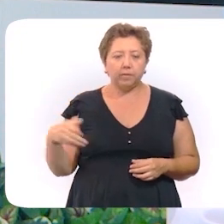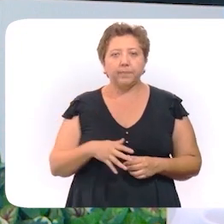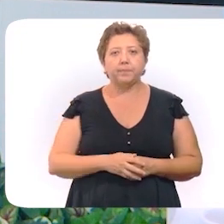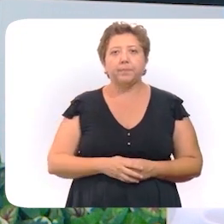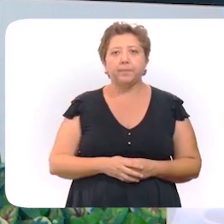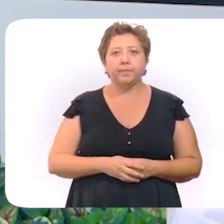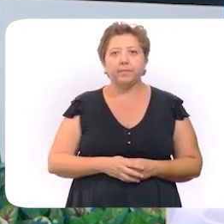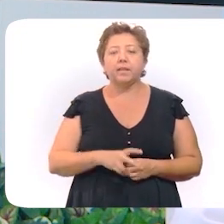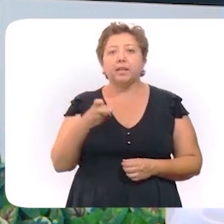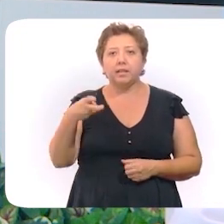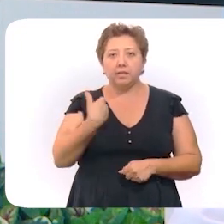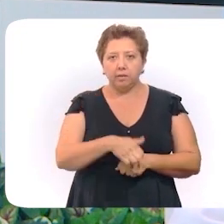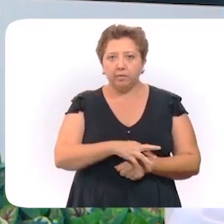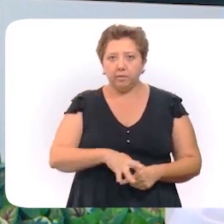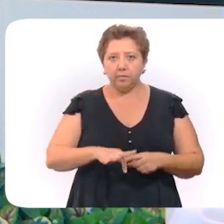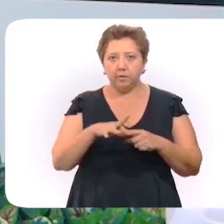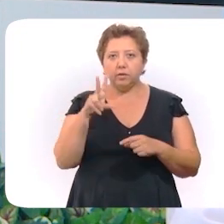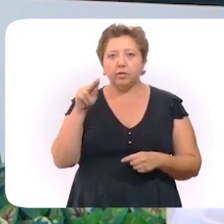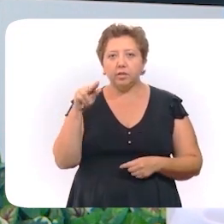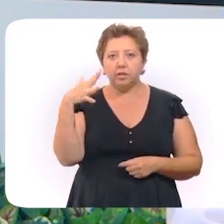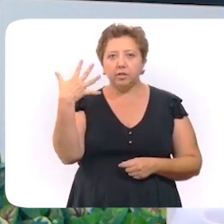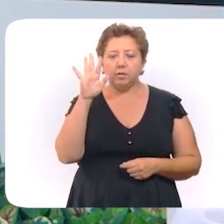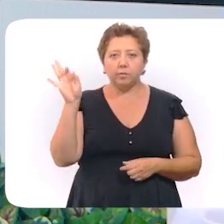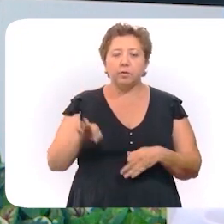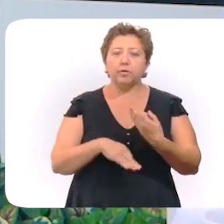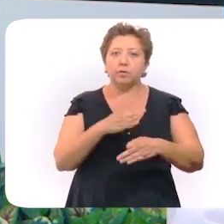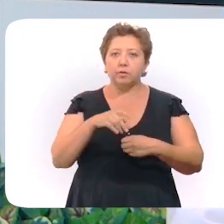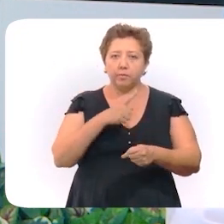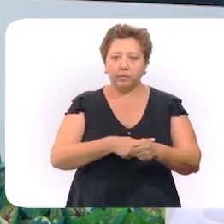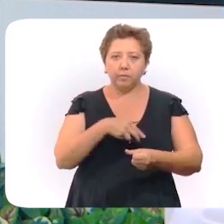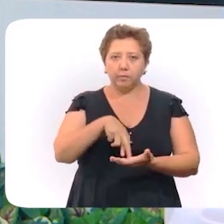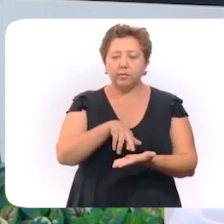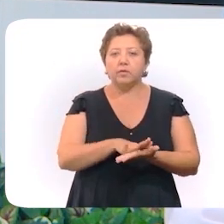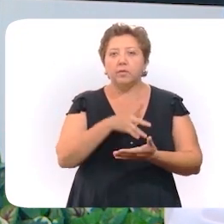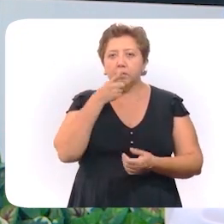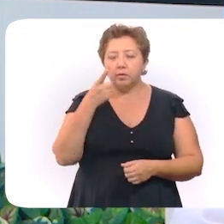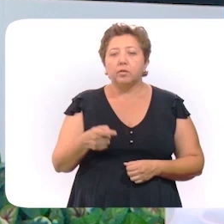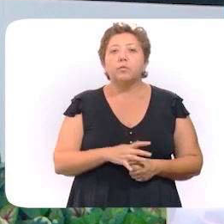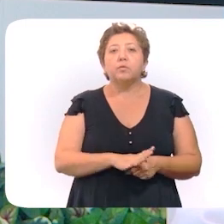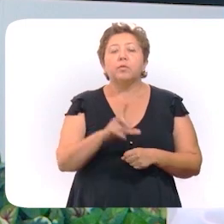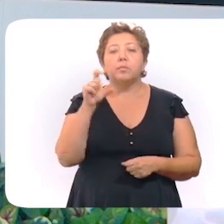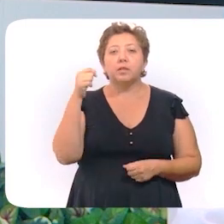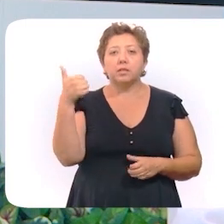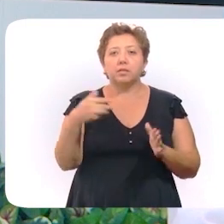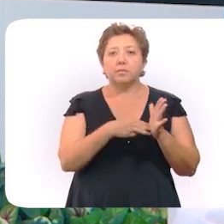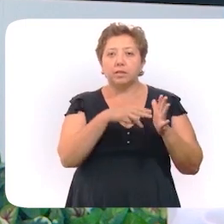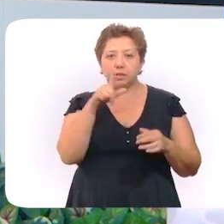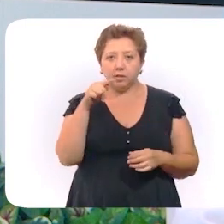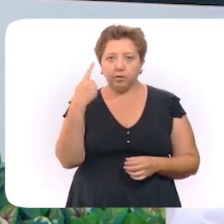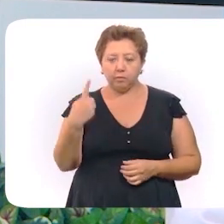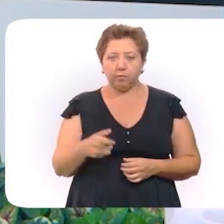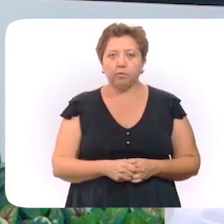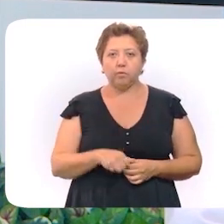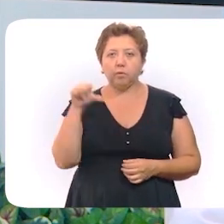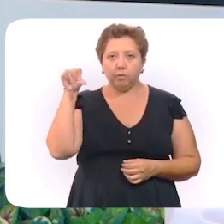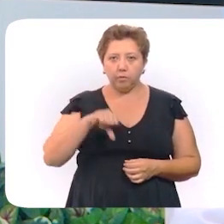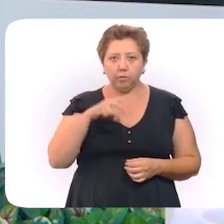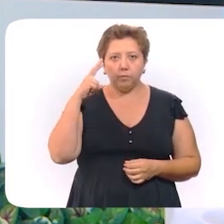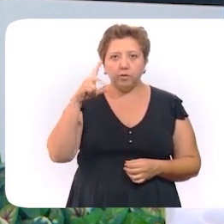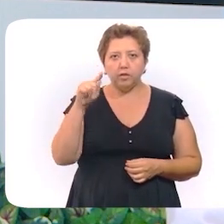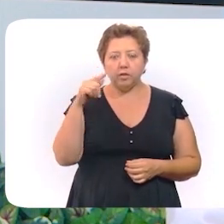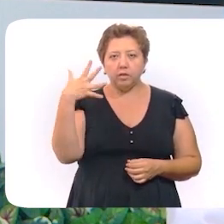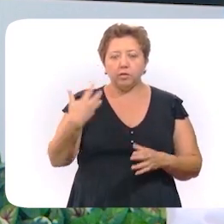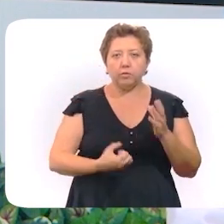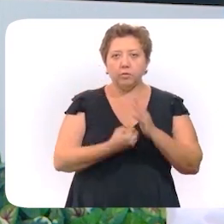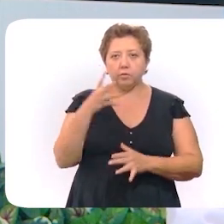pueden contagiar. Esta cifra representa el 85% del total de contagios registrados, los cuales son 26,071. Hoy se detectaron